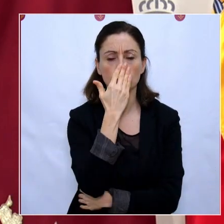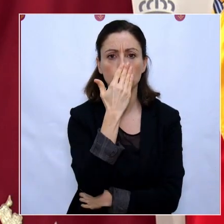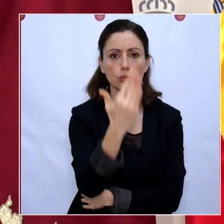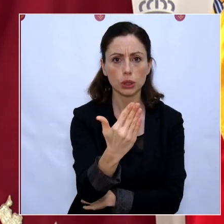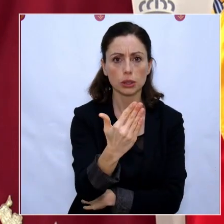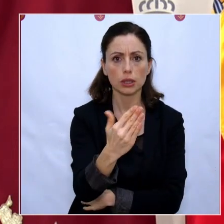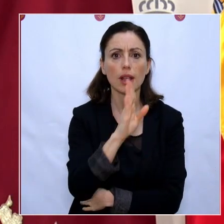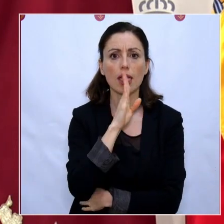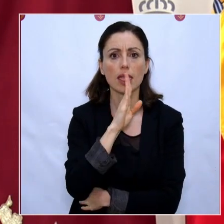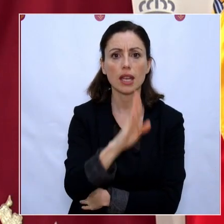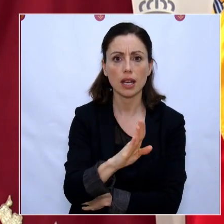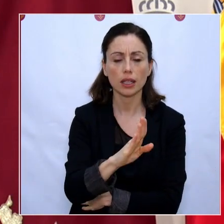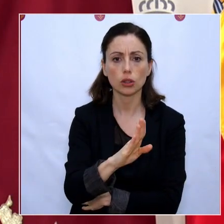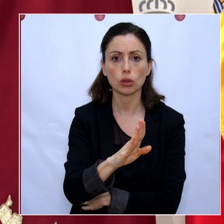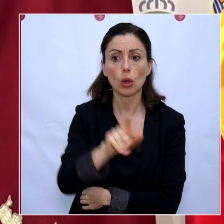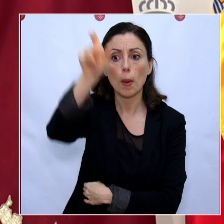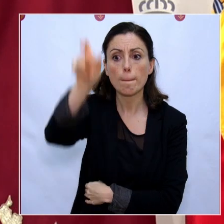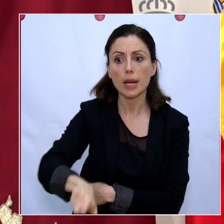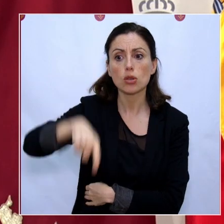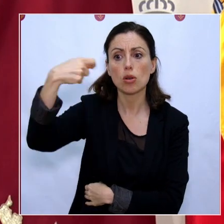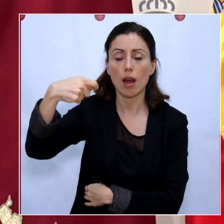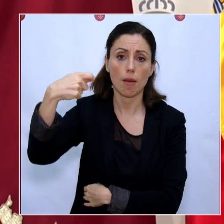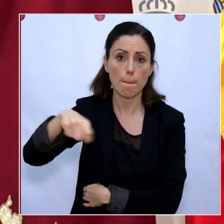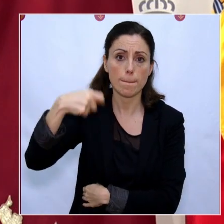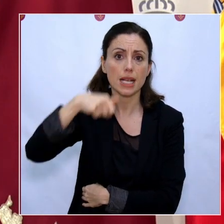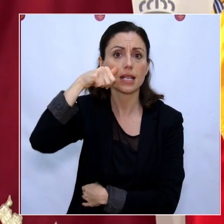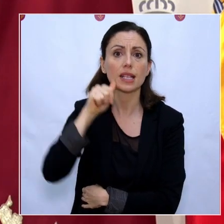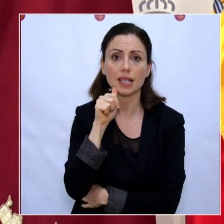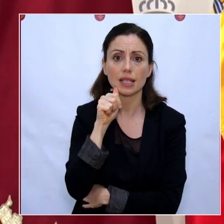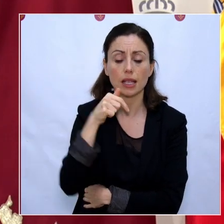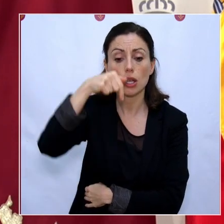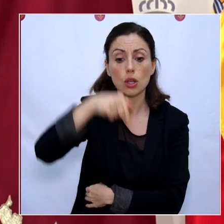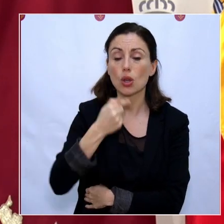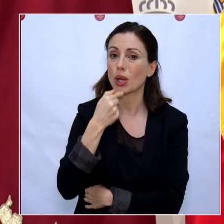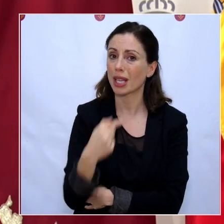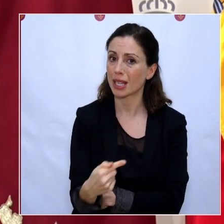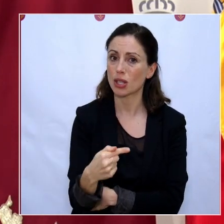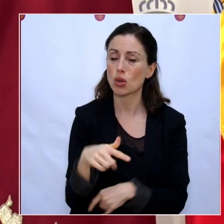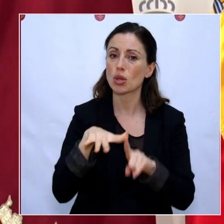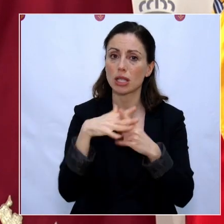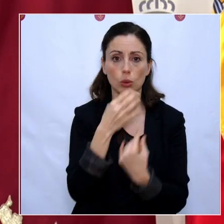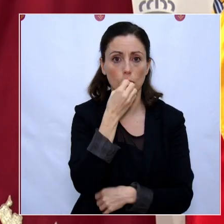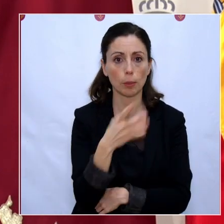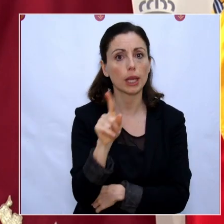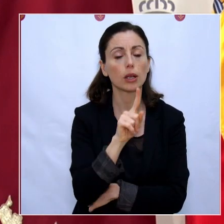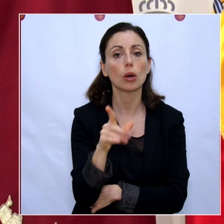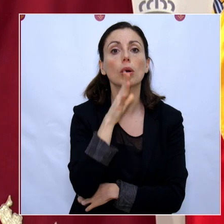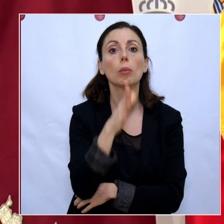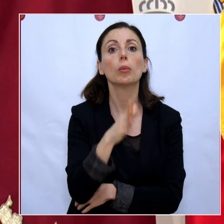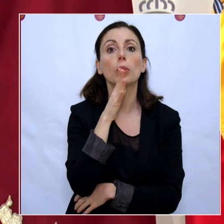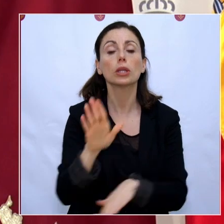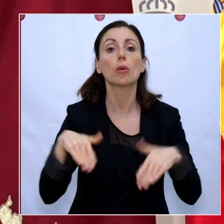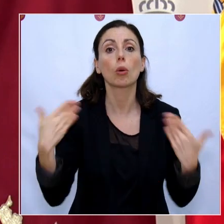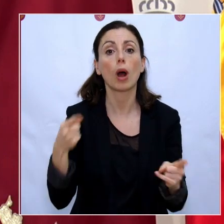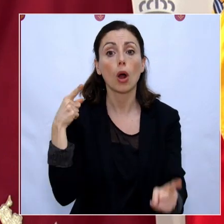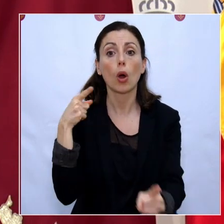transparente con el presidente Sánchez. Le he dicho que esto no va bien. Porque en ese objetivo